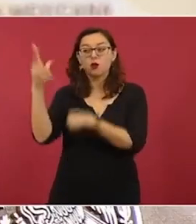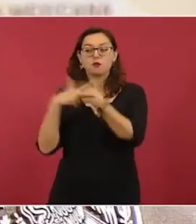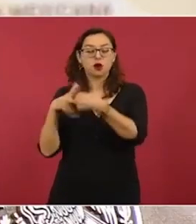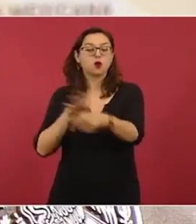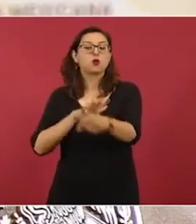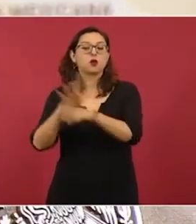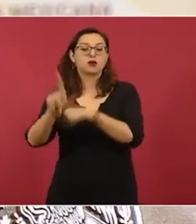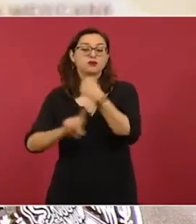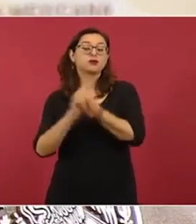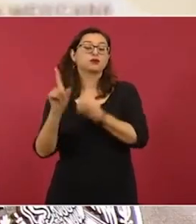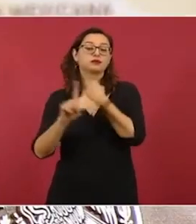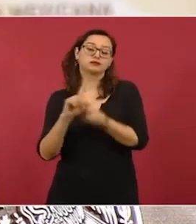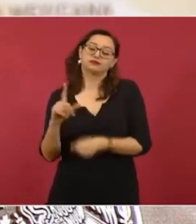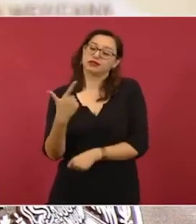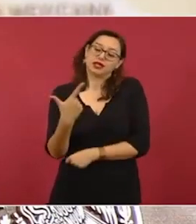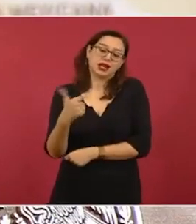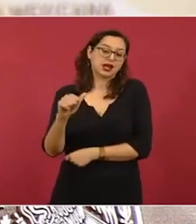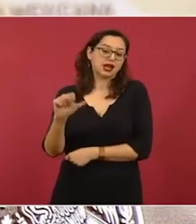Pues el gas.